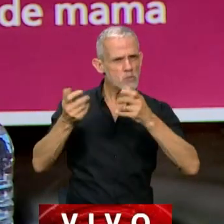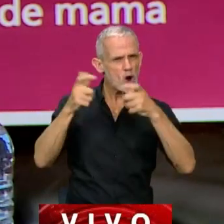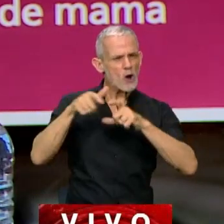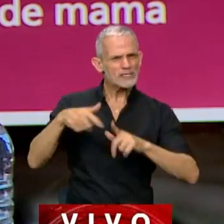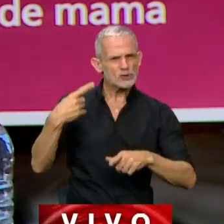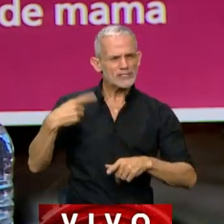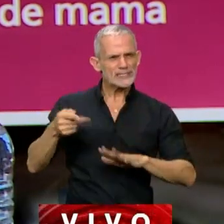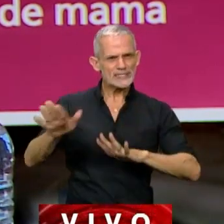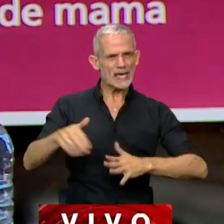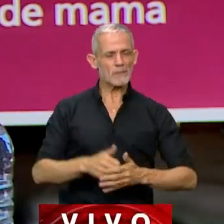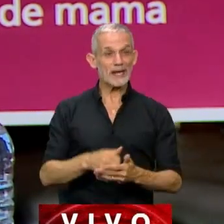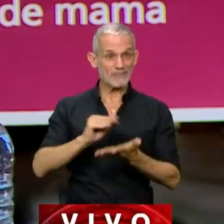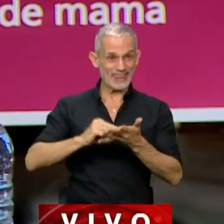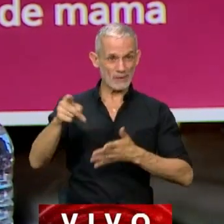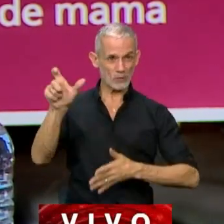comisiones,